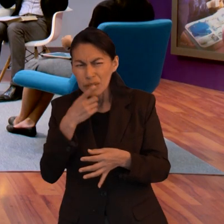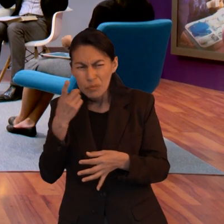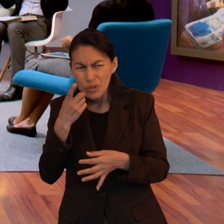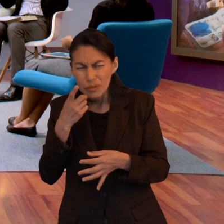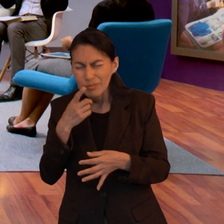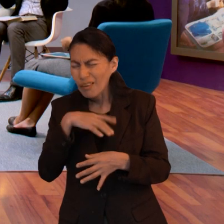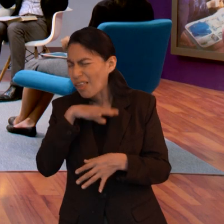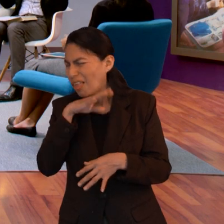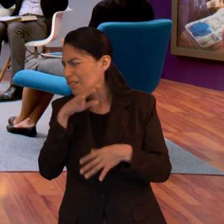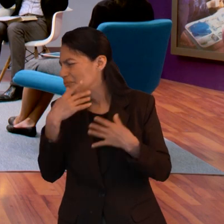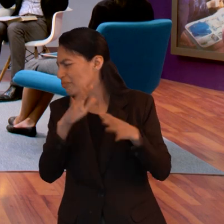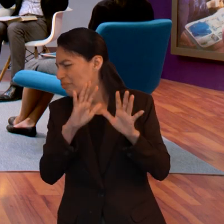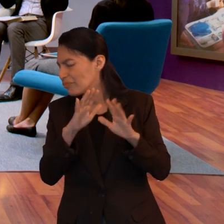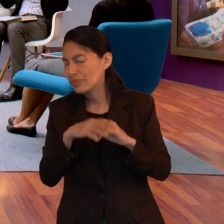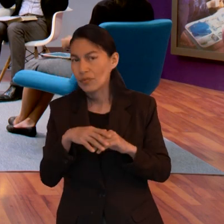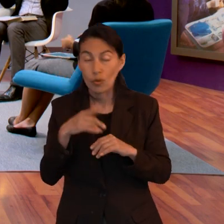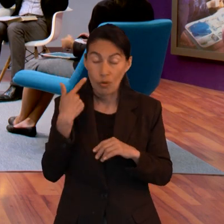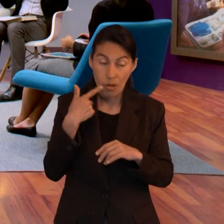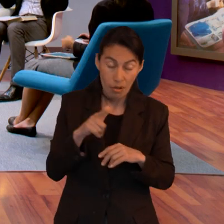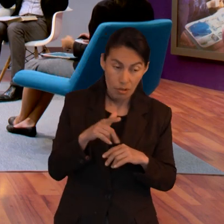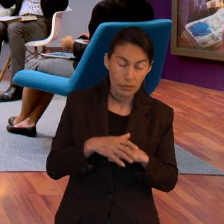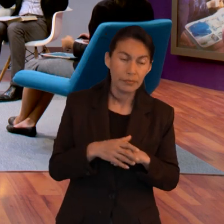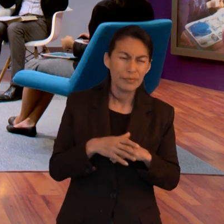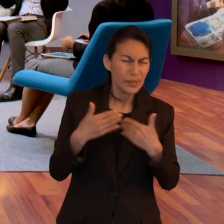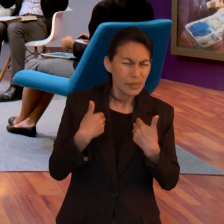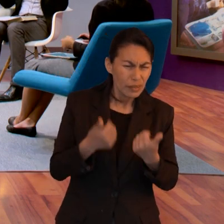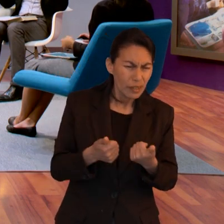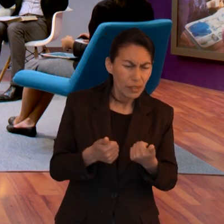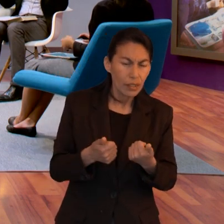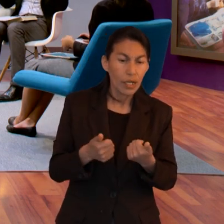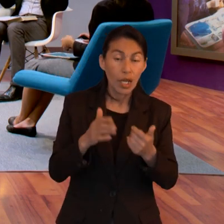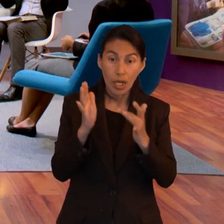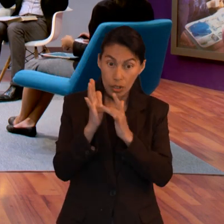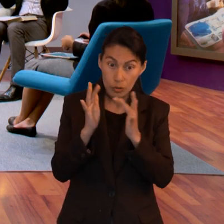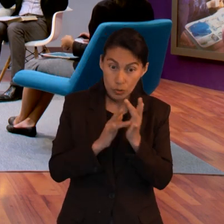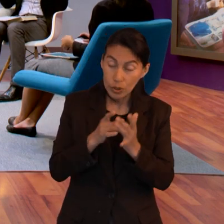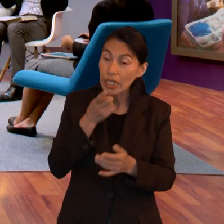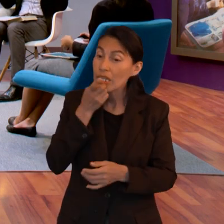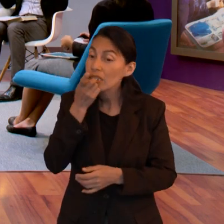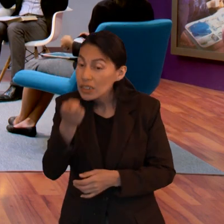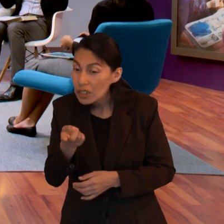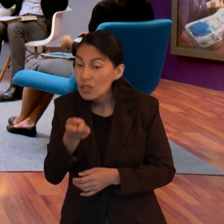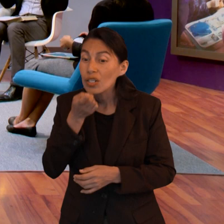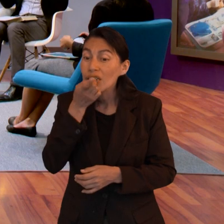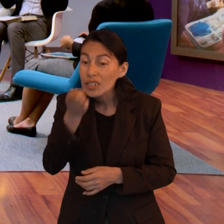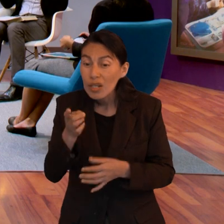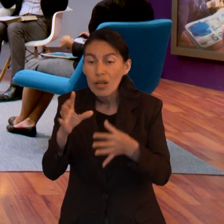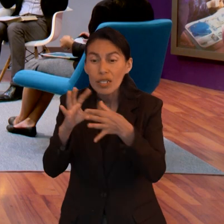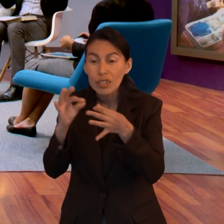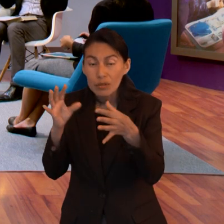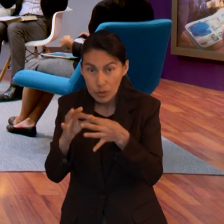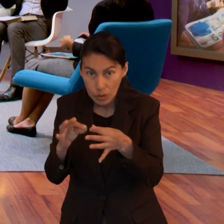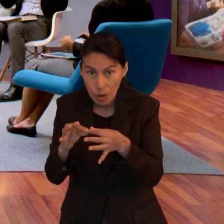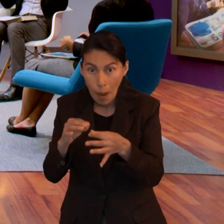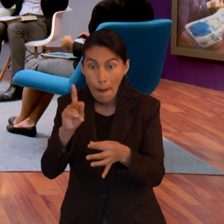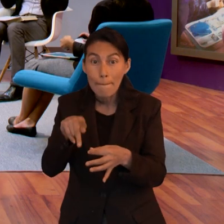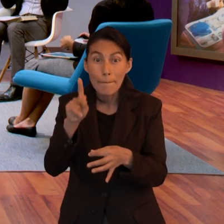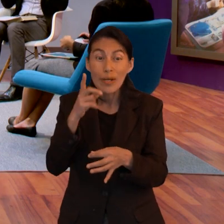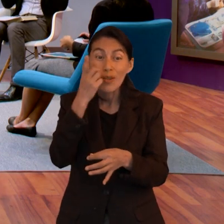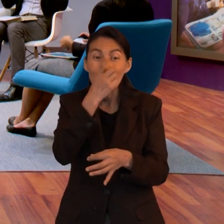la cuestión no era una cuestión de que Jesús no se los explicaba claramente o se lo decía en parábolas no no se los dijo